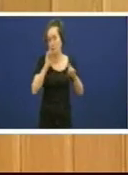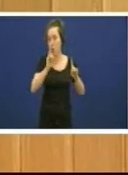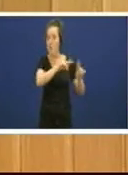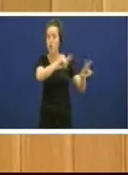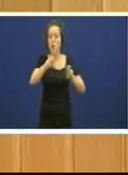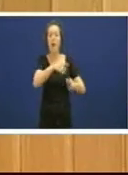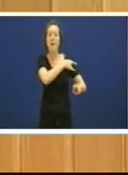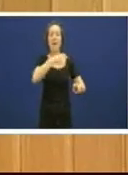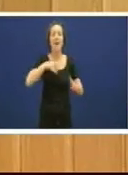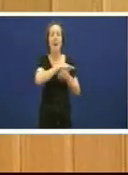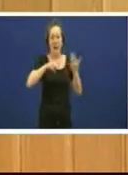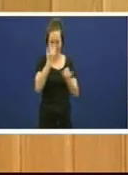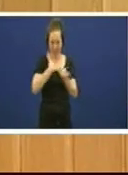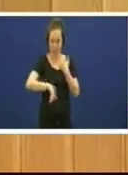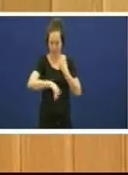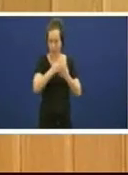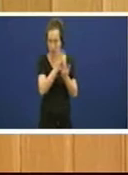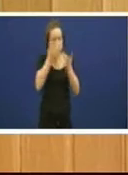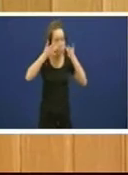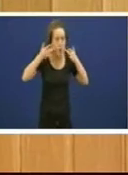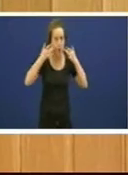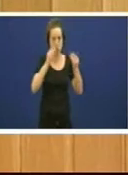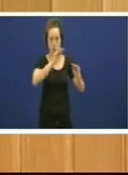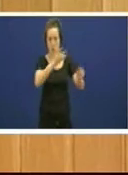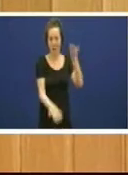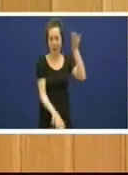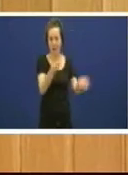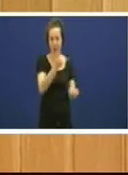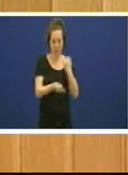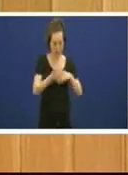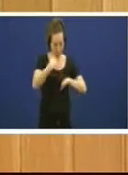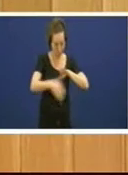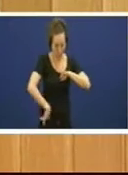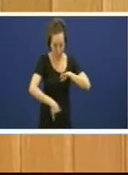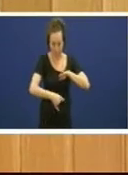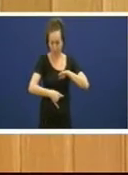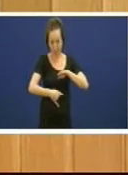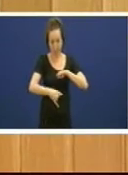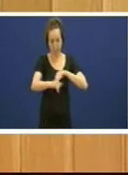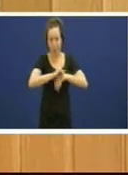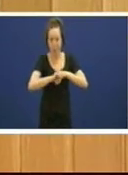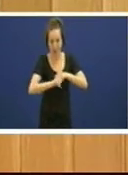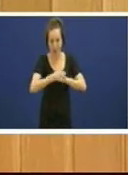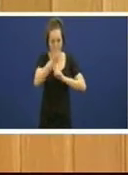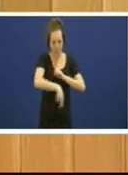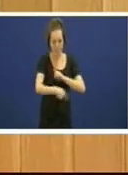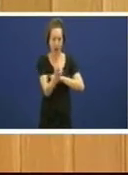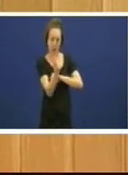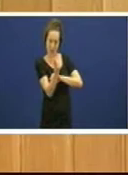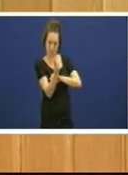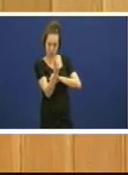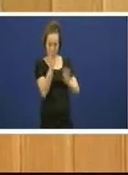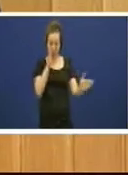saneado os seus balances que deu moi pouco tempo para a capitalización que obrigou unha capitalización no momento no que o propio goberno